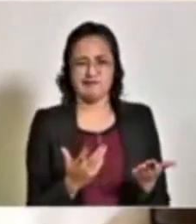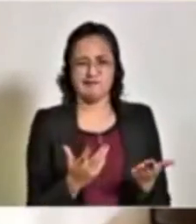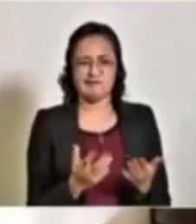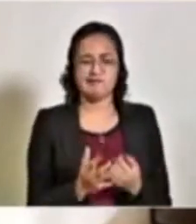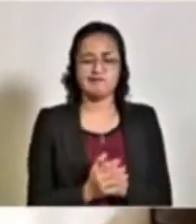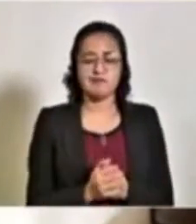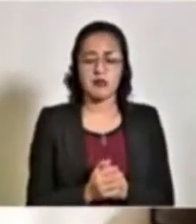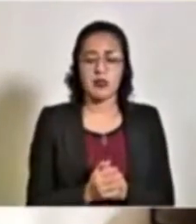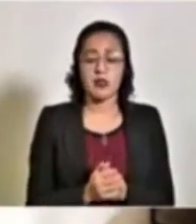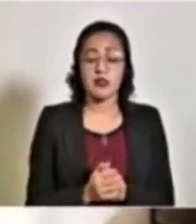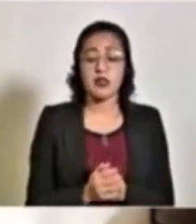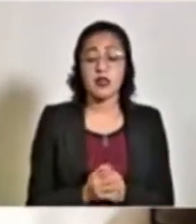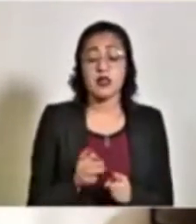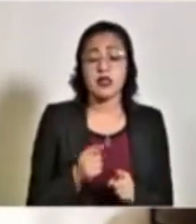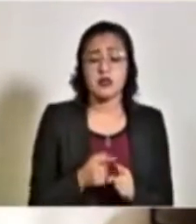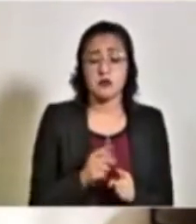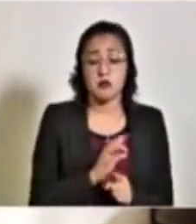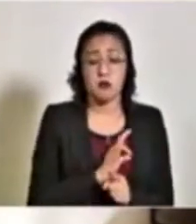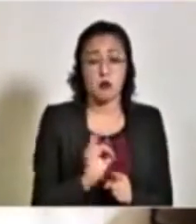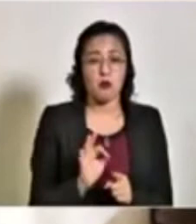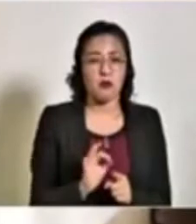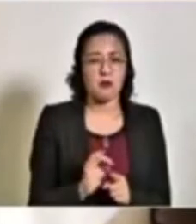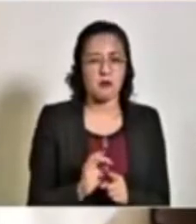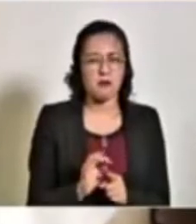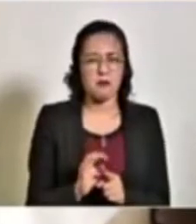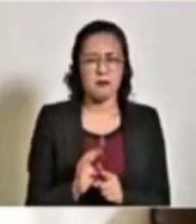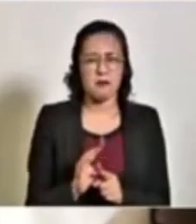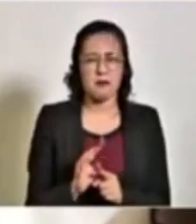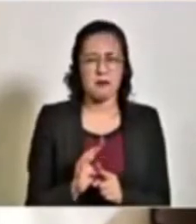que podría no haberse realizado.